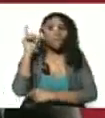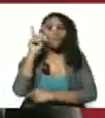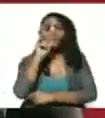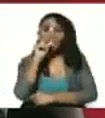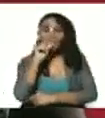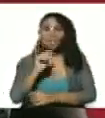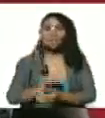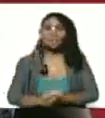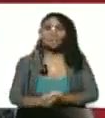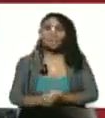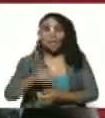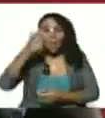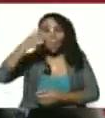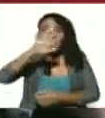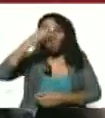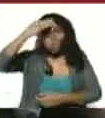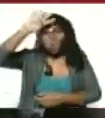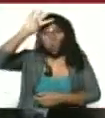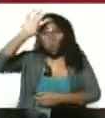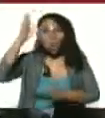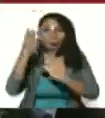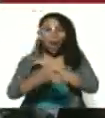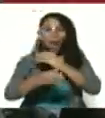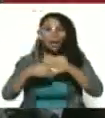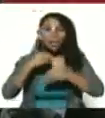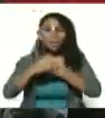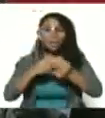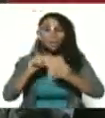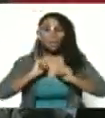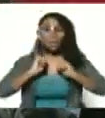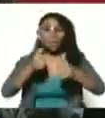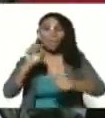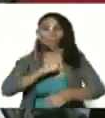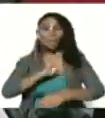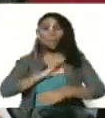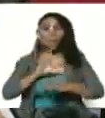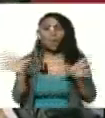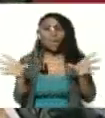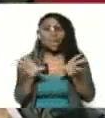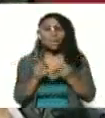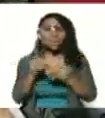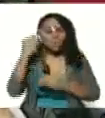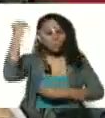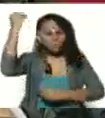El pueblo cubano ha empezado a sacar sus propias conclusiones.